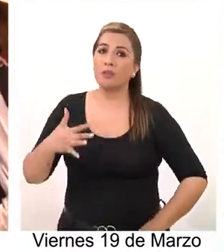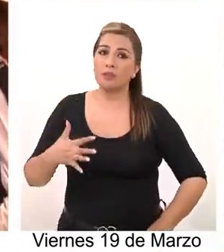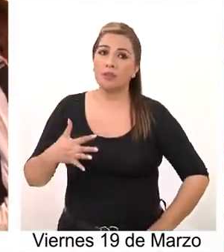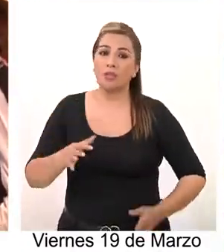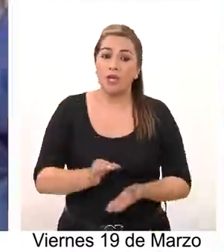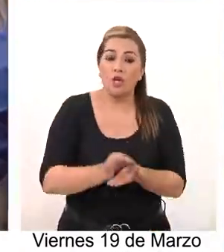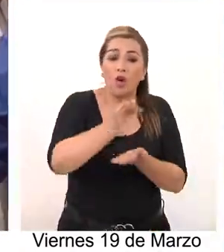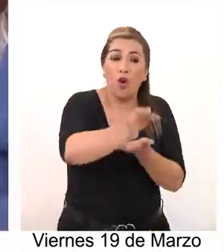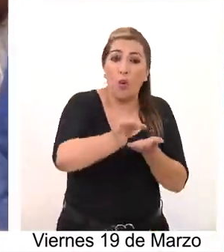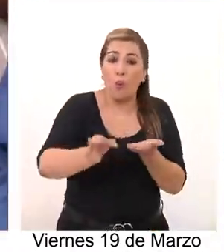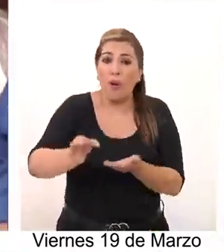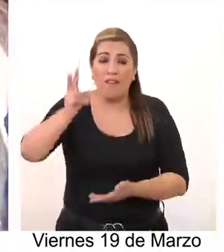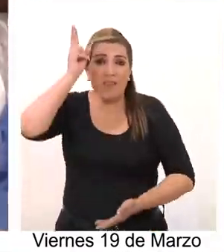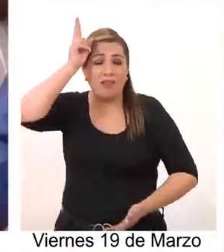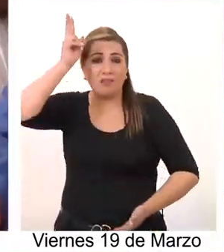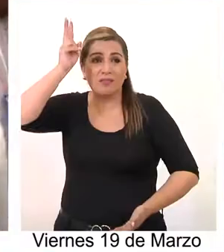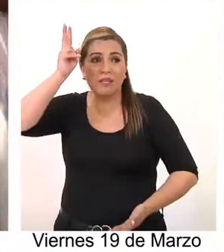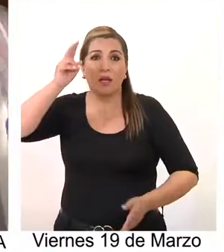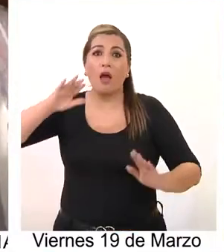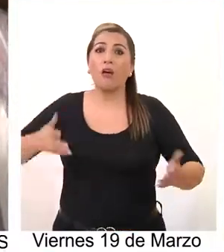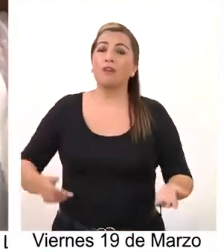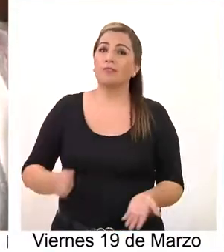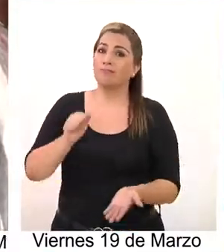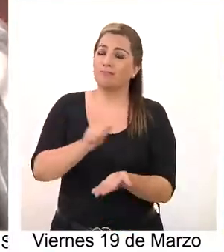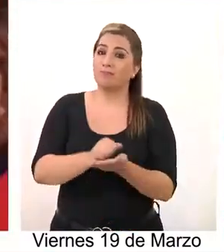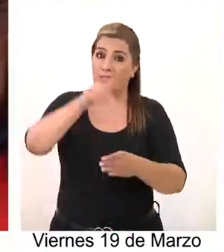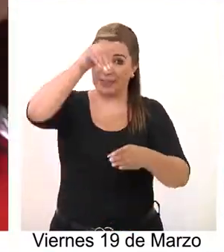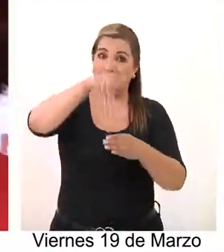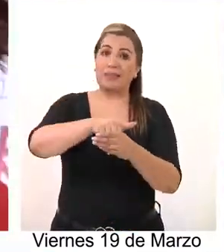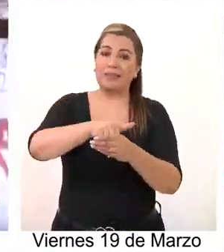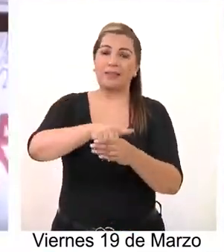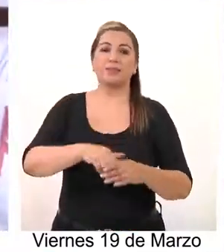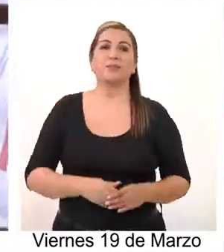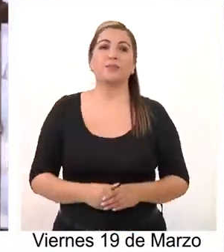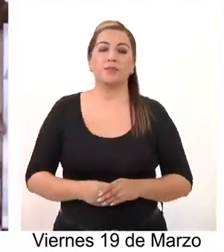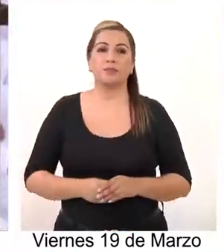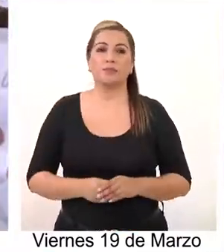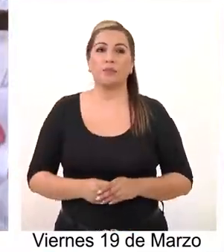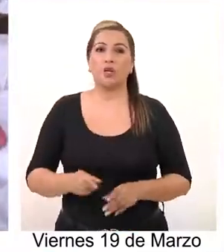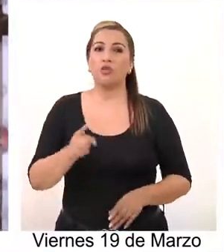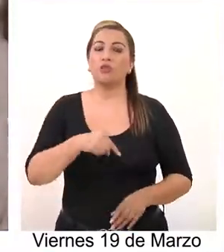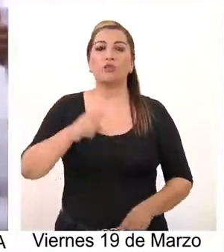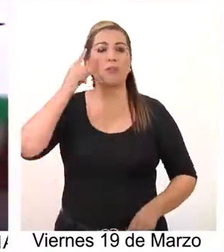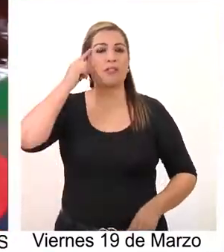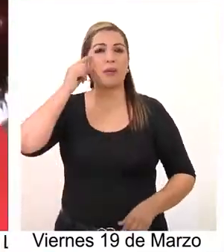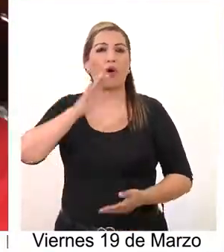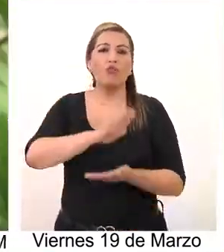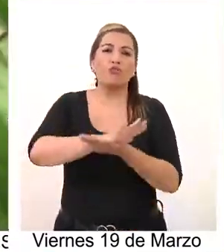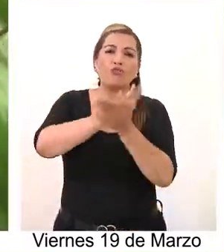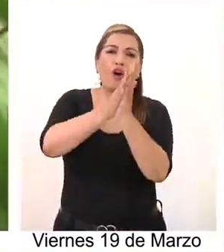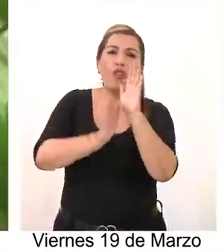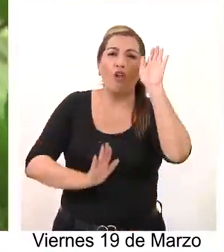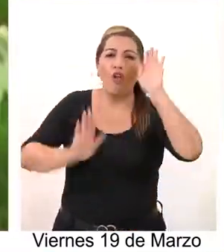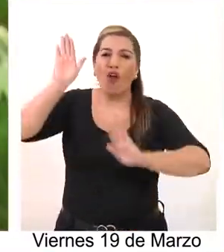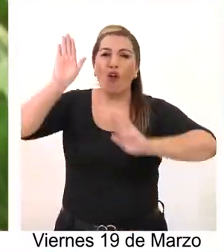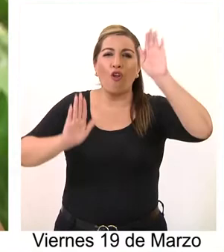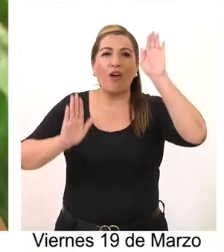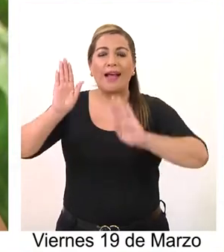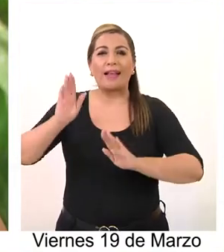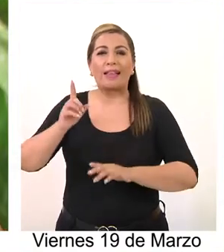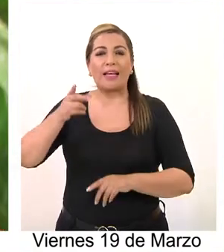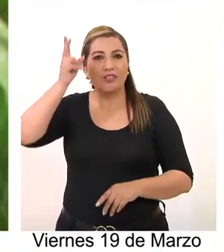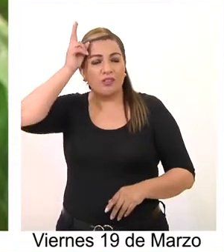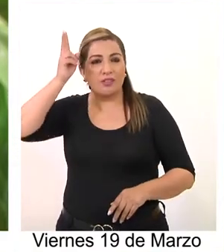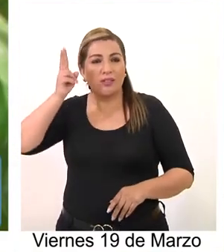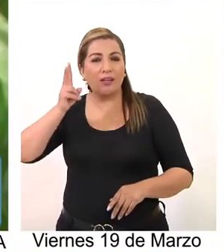importante es que los pueblos indígenas se manifiesten en las urnas. Uno espera que todos los candidatos indígenas que están